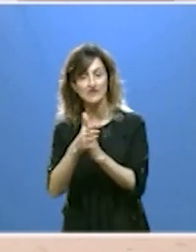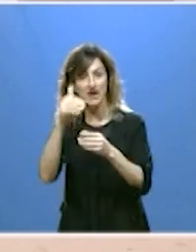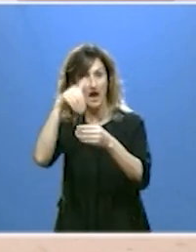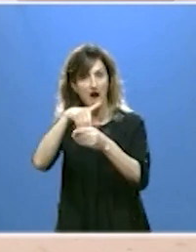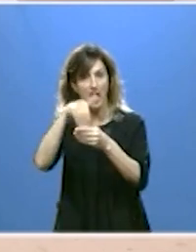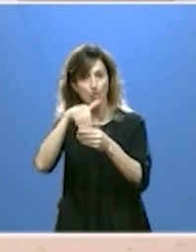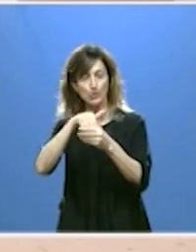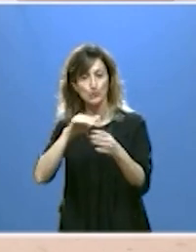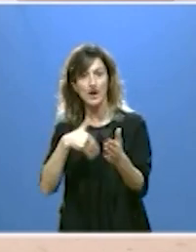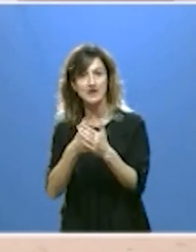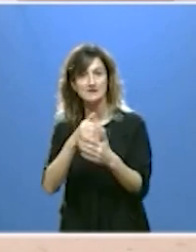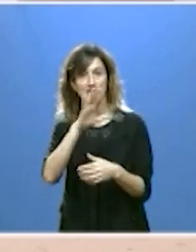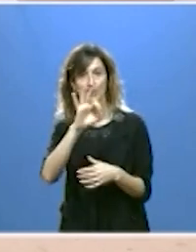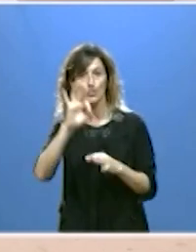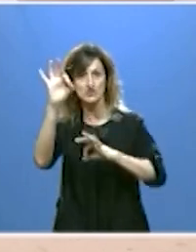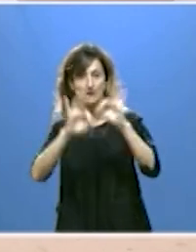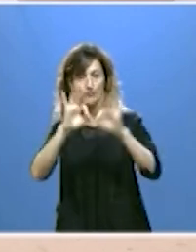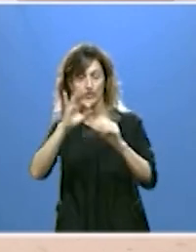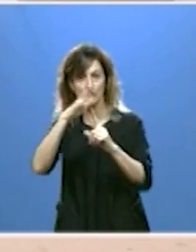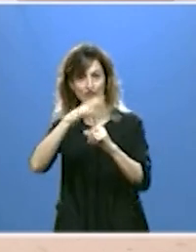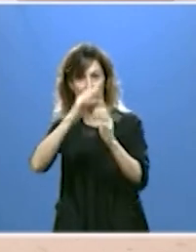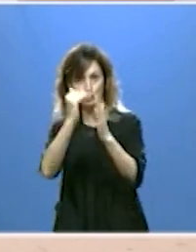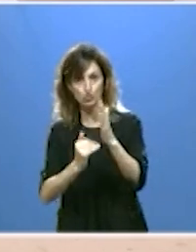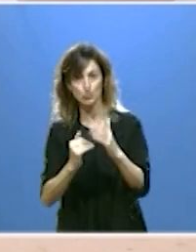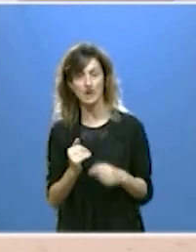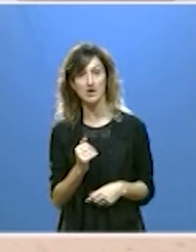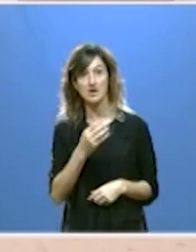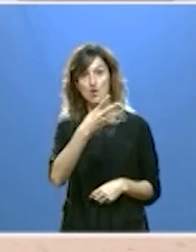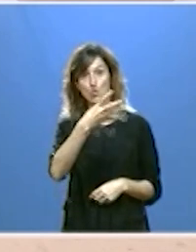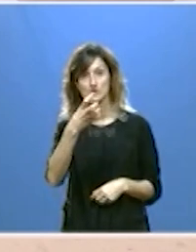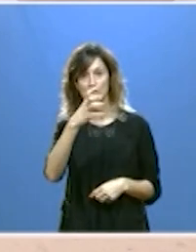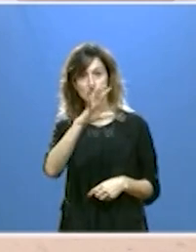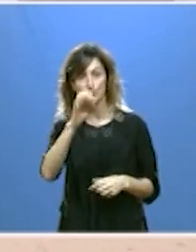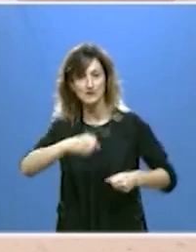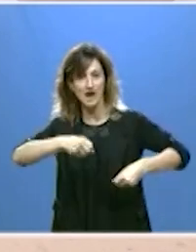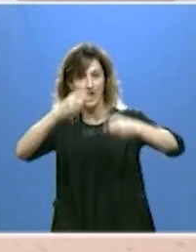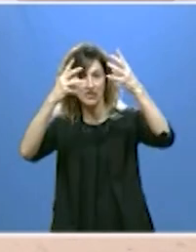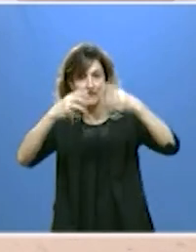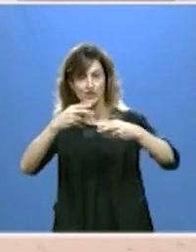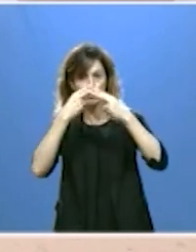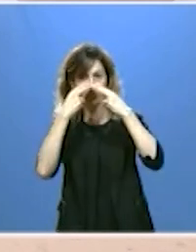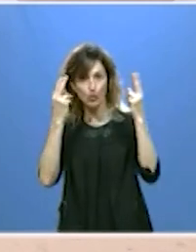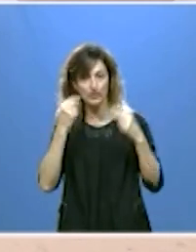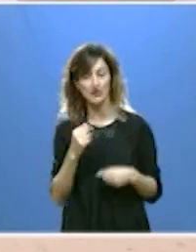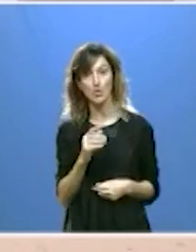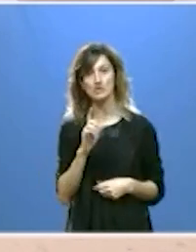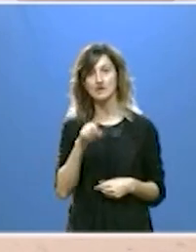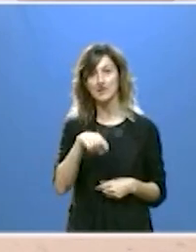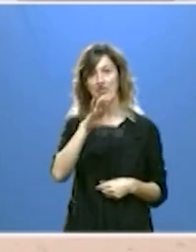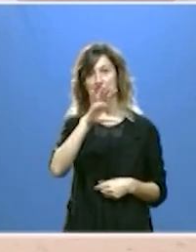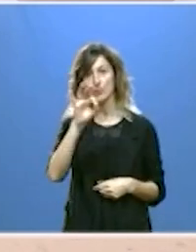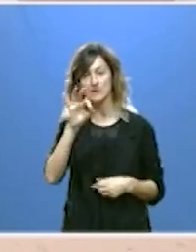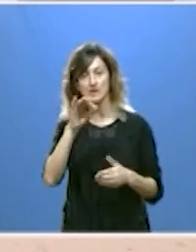de hasta el 50% de la factura en más de 450 edificios públicos y más de 50.000